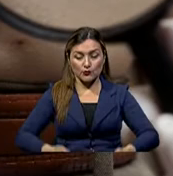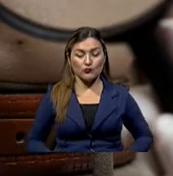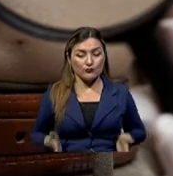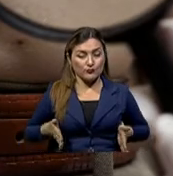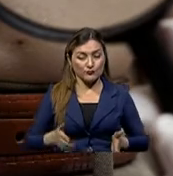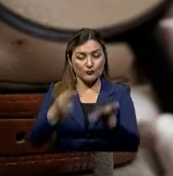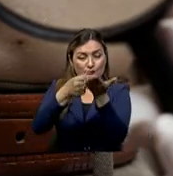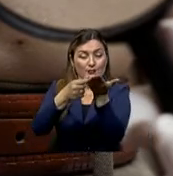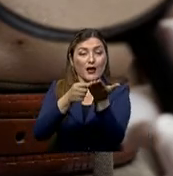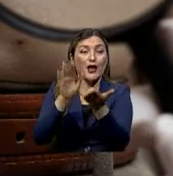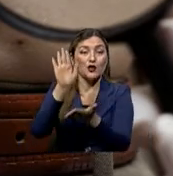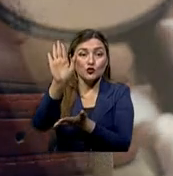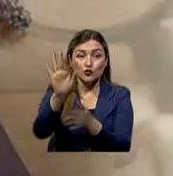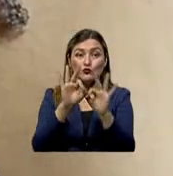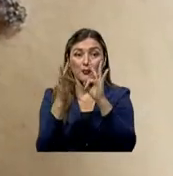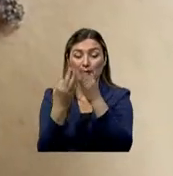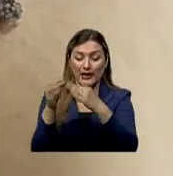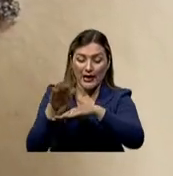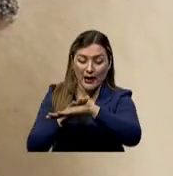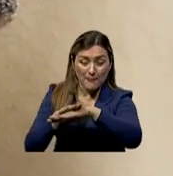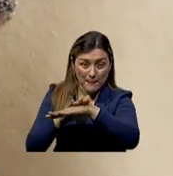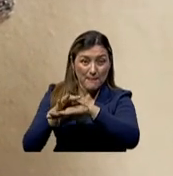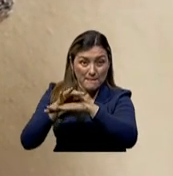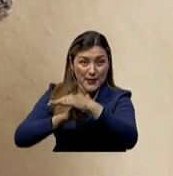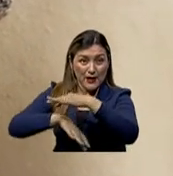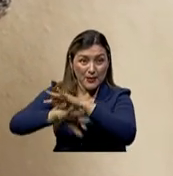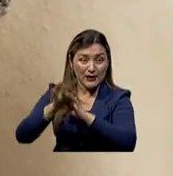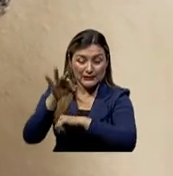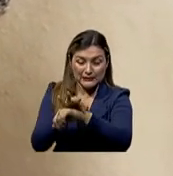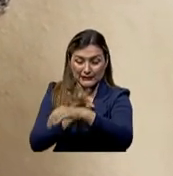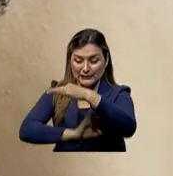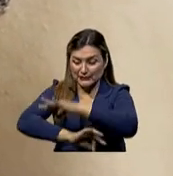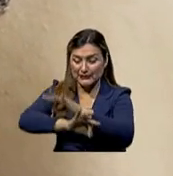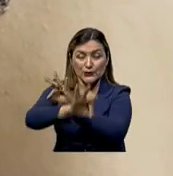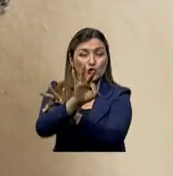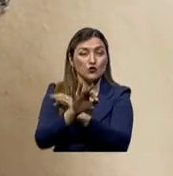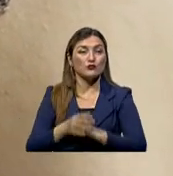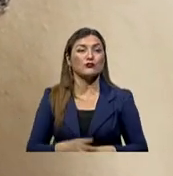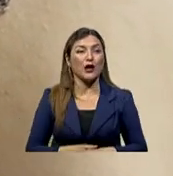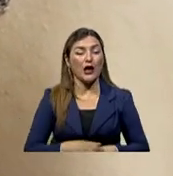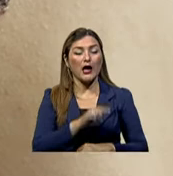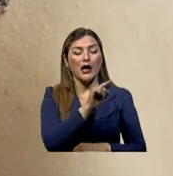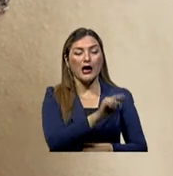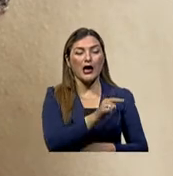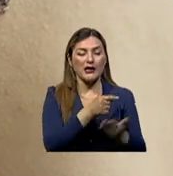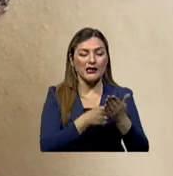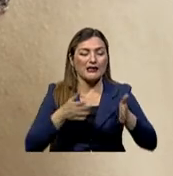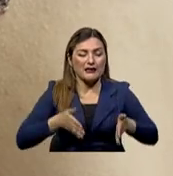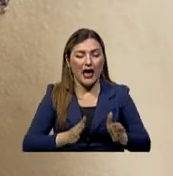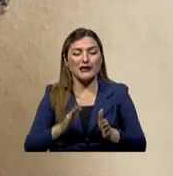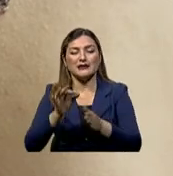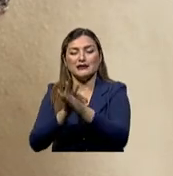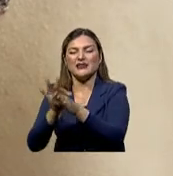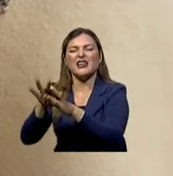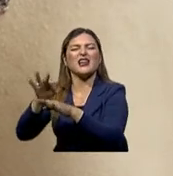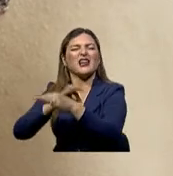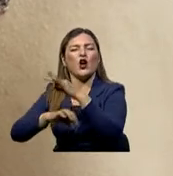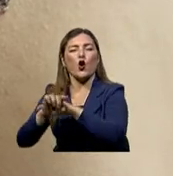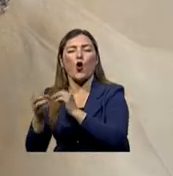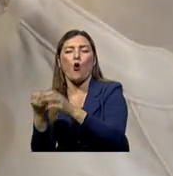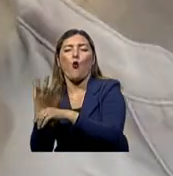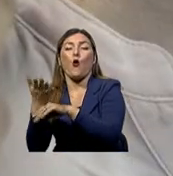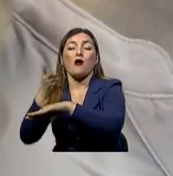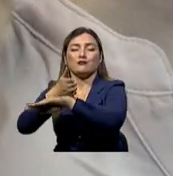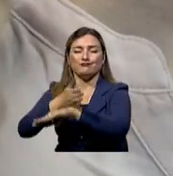hay antecedentes familiares. Los lunares. Un 20 a 25% de los melanomas surgen de un lunar